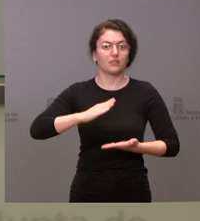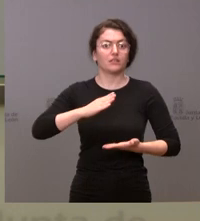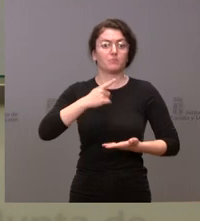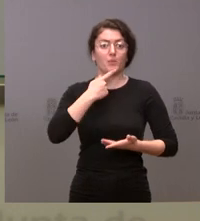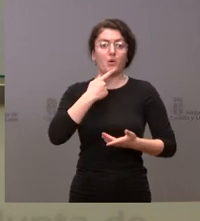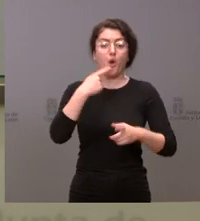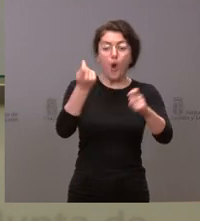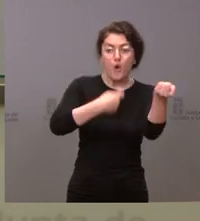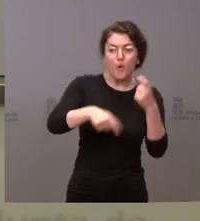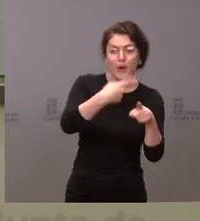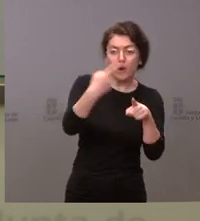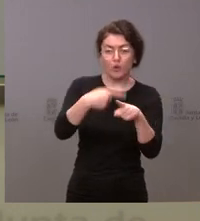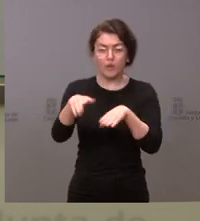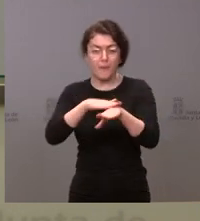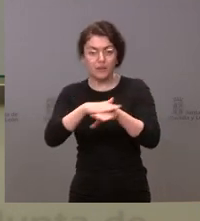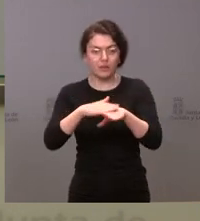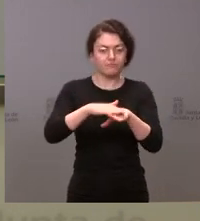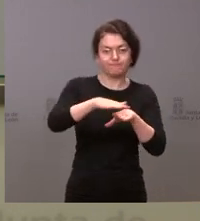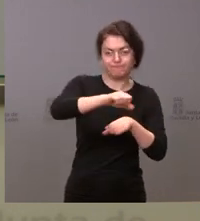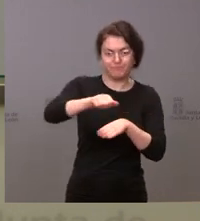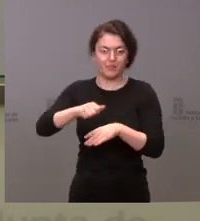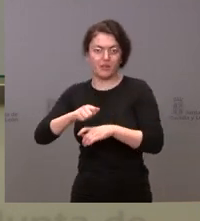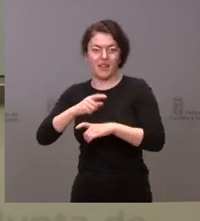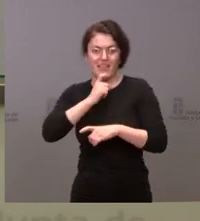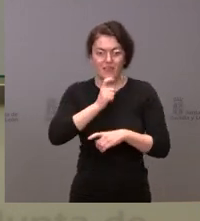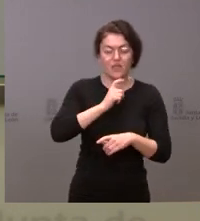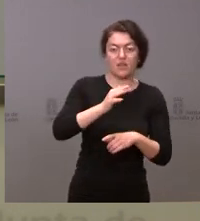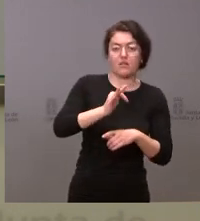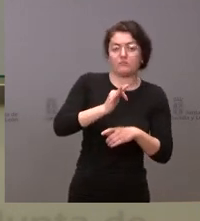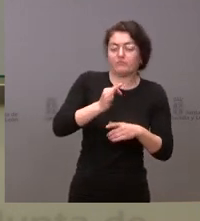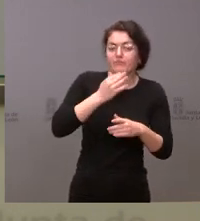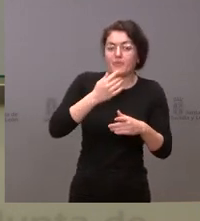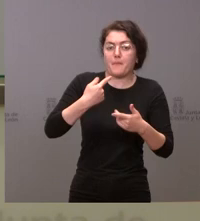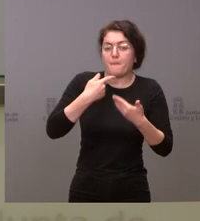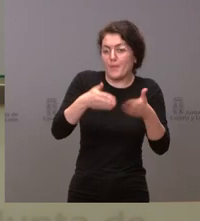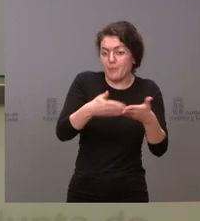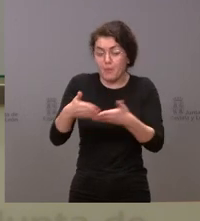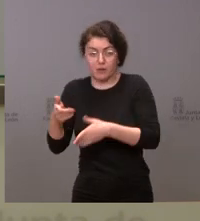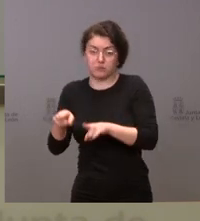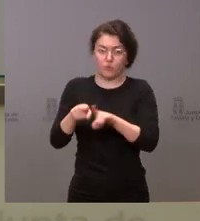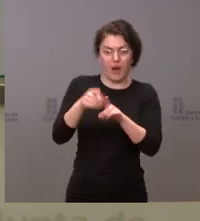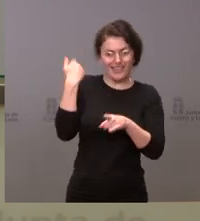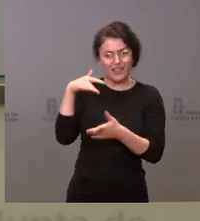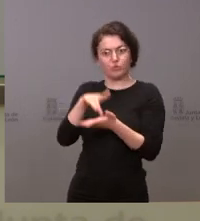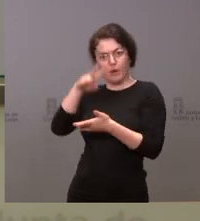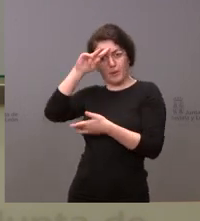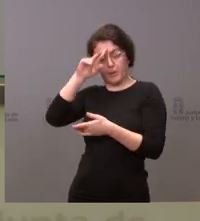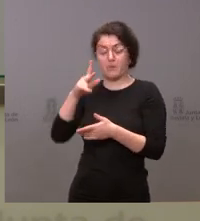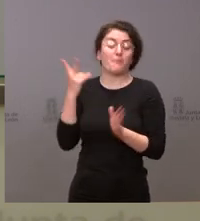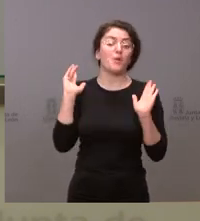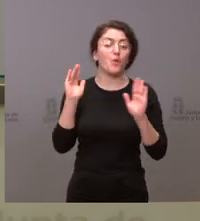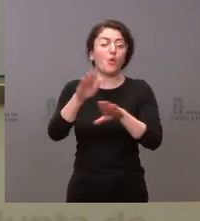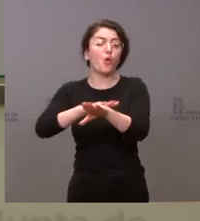primas, la rotura de stocks, la pérdida de competitividad en algunos sectores productivos, ya era preocupante entonces. El Gobierno decidió no meterlo,